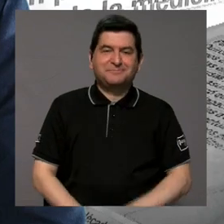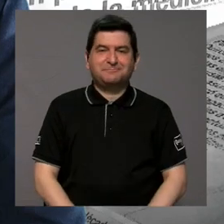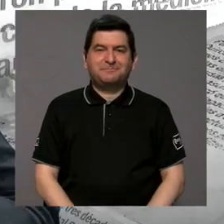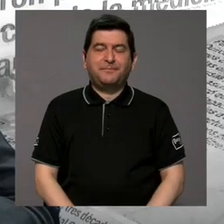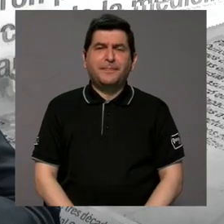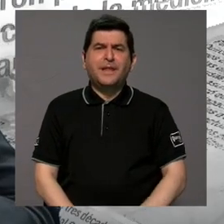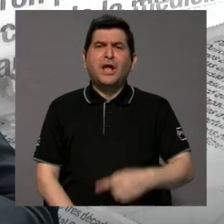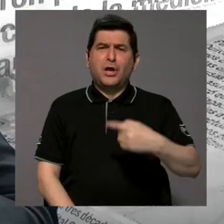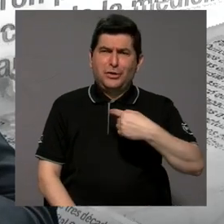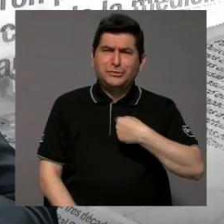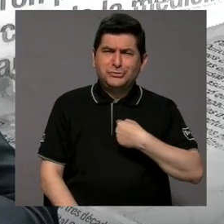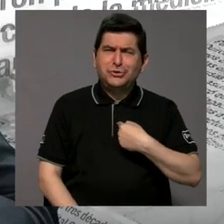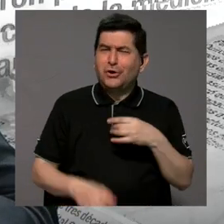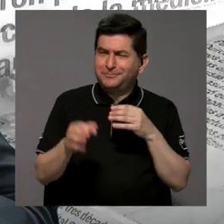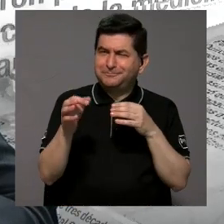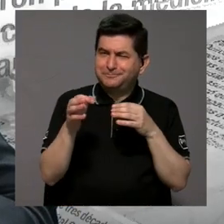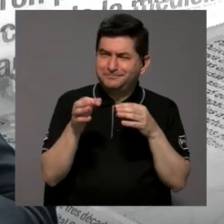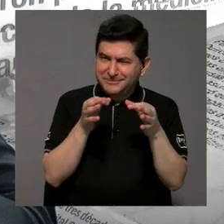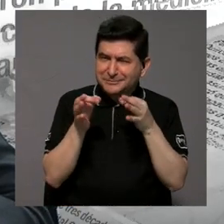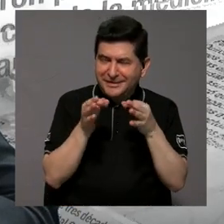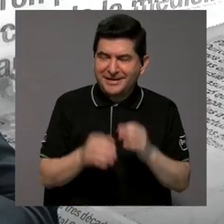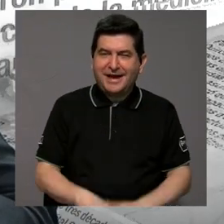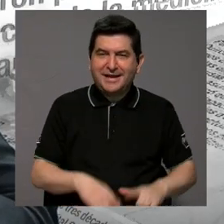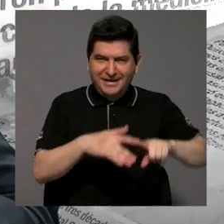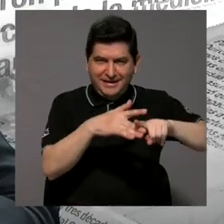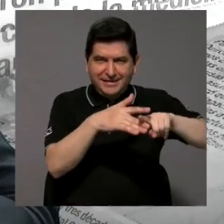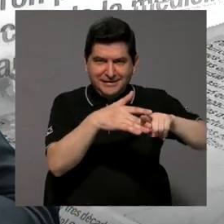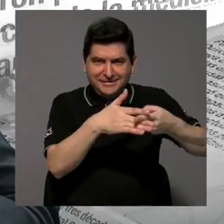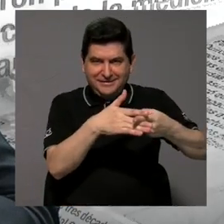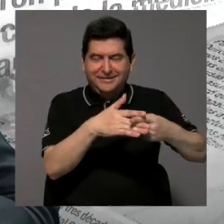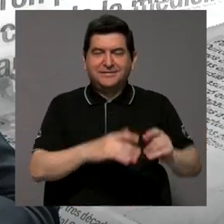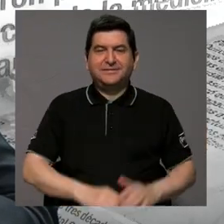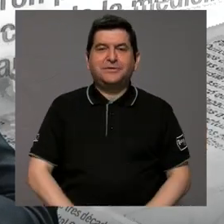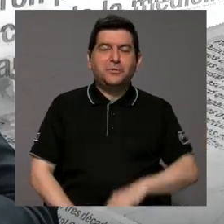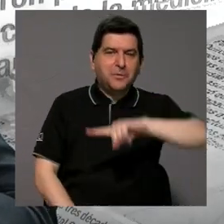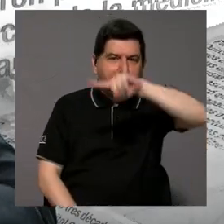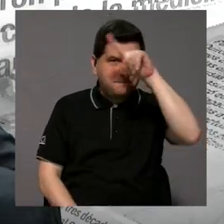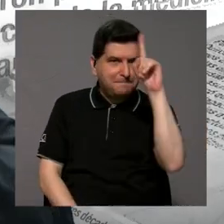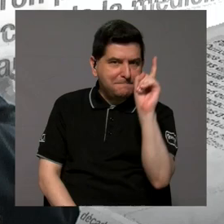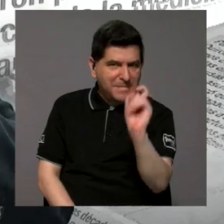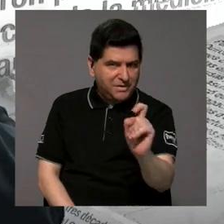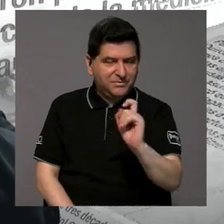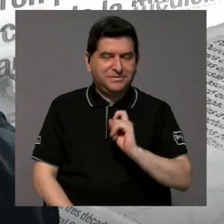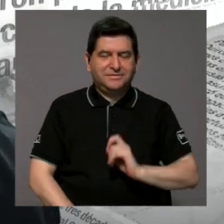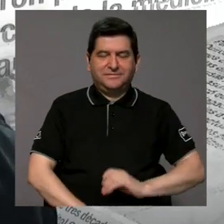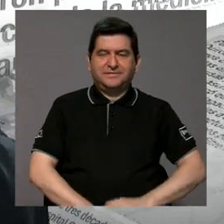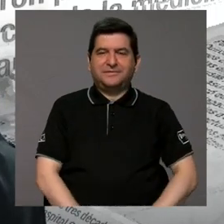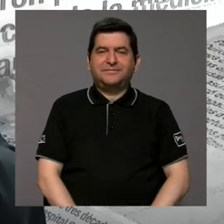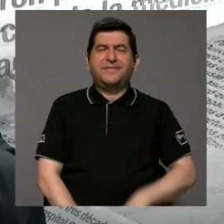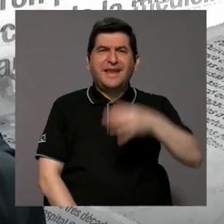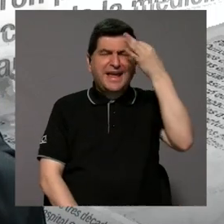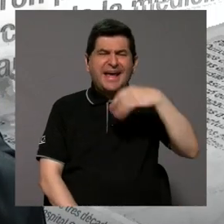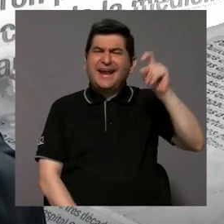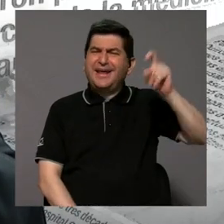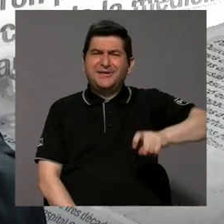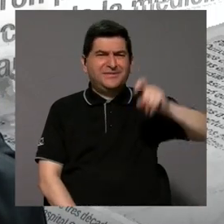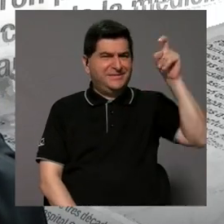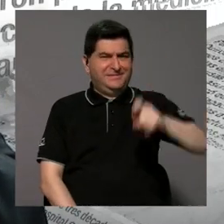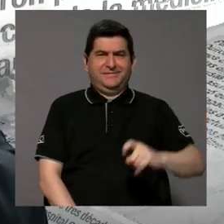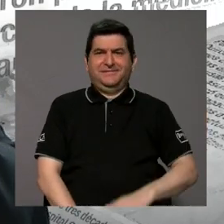Vea, yo le voy a explicar, voy a iniciar con esta pregunta, porque me parece que es necesario como